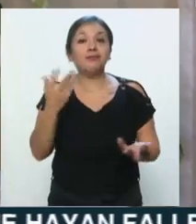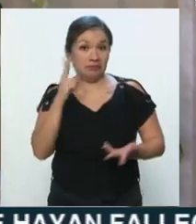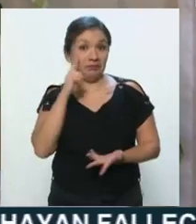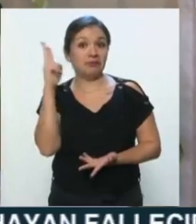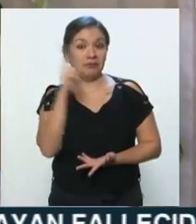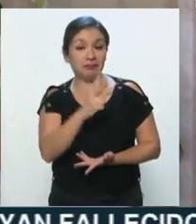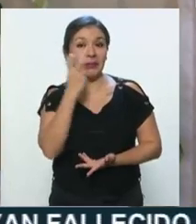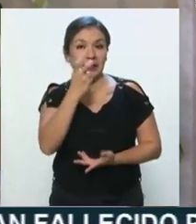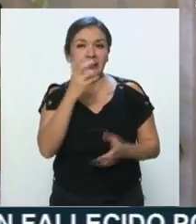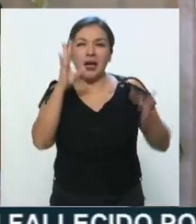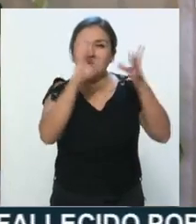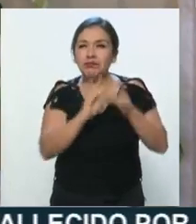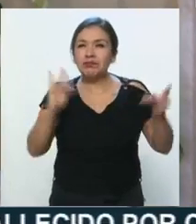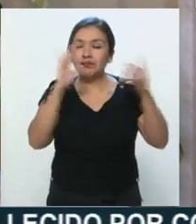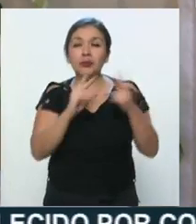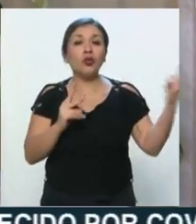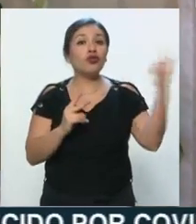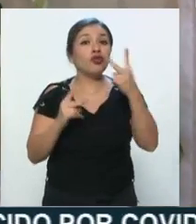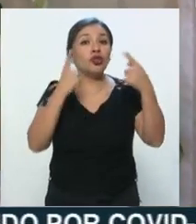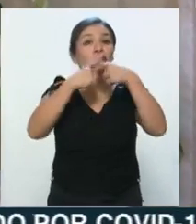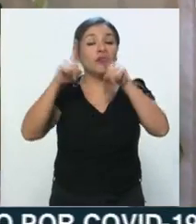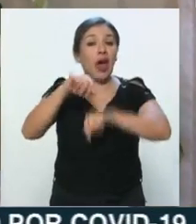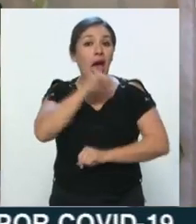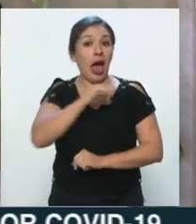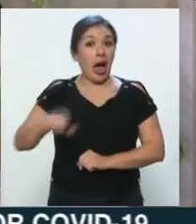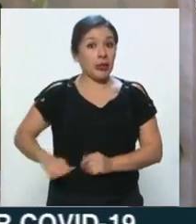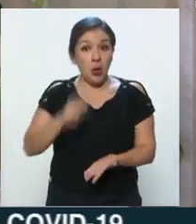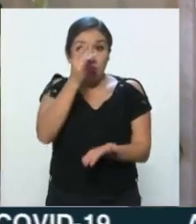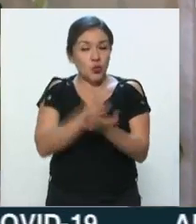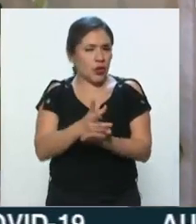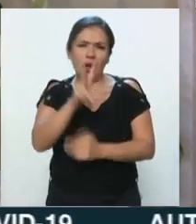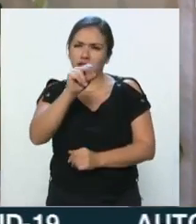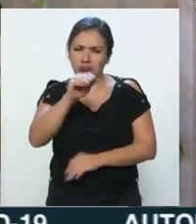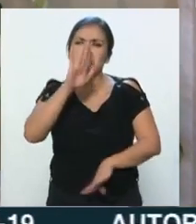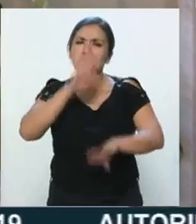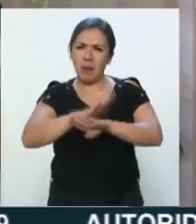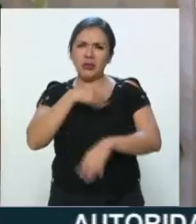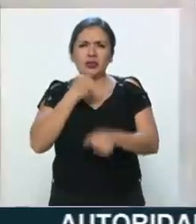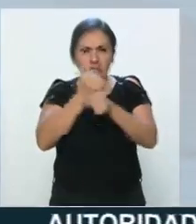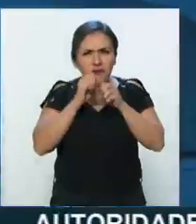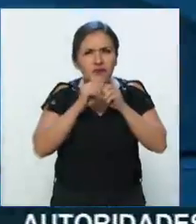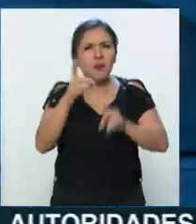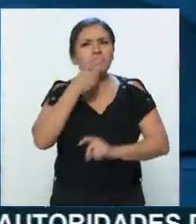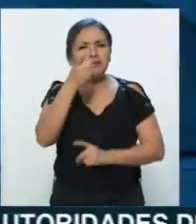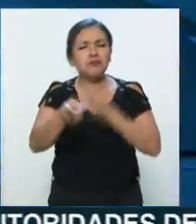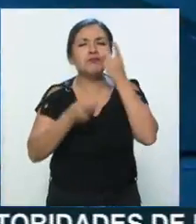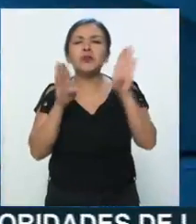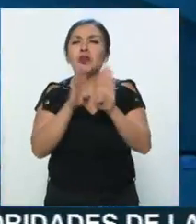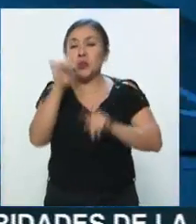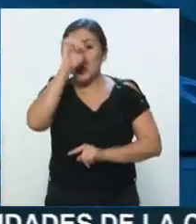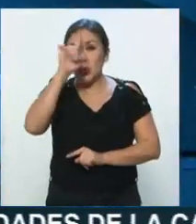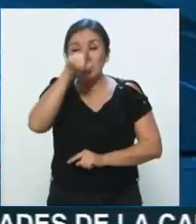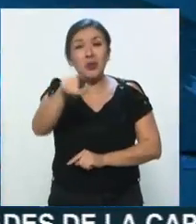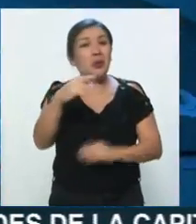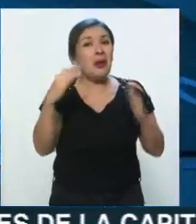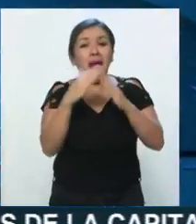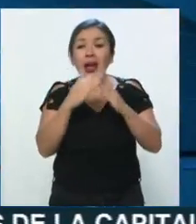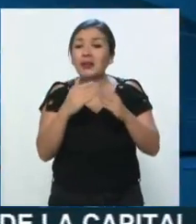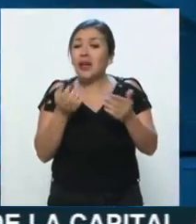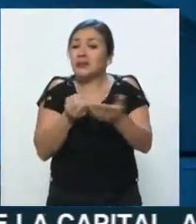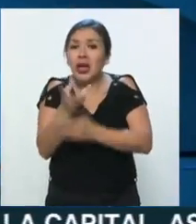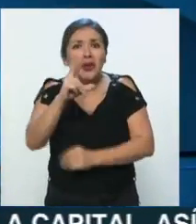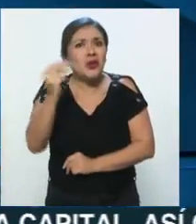Pues ahí tiene los detalles, dos alcaldías, no son las únicas, seguimos informando, Juan, y la recomendación de siempre. Si no tiene a qué salir,